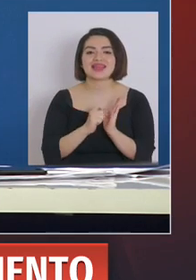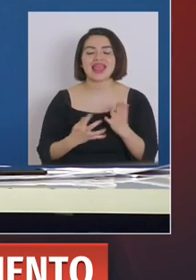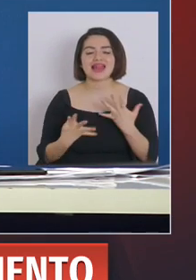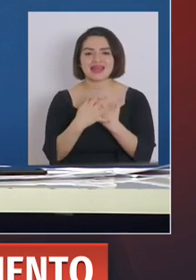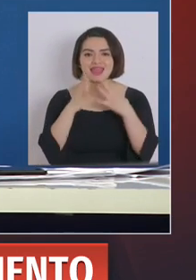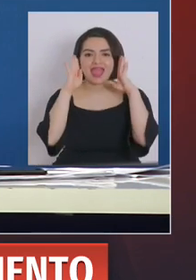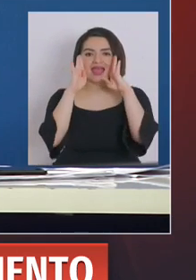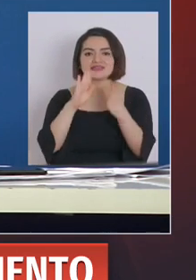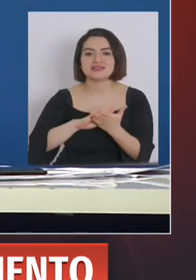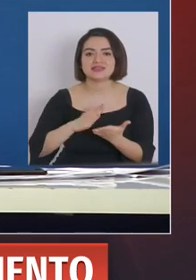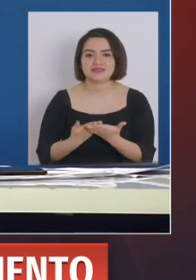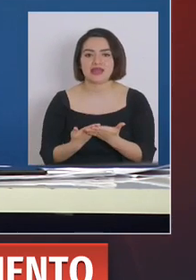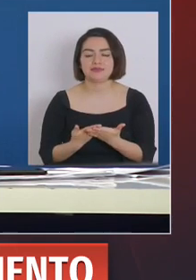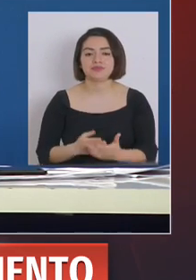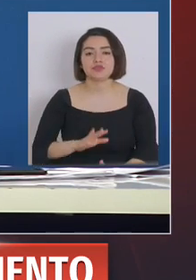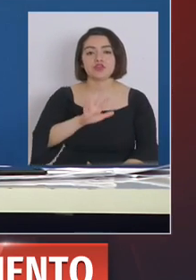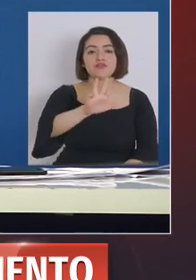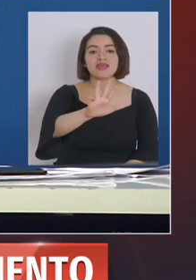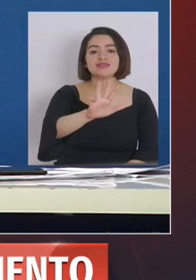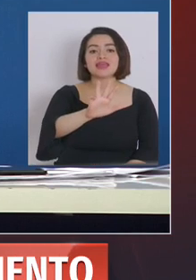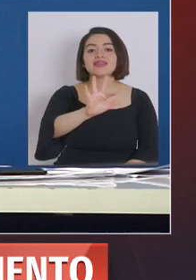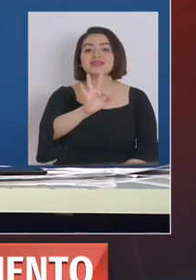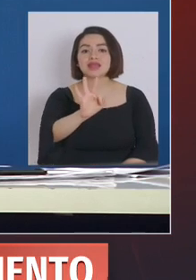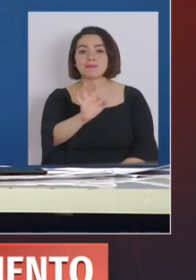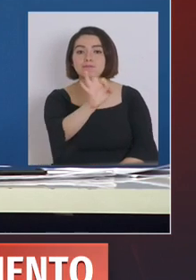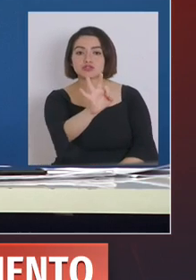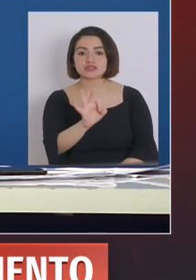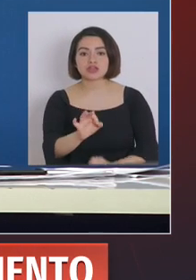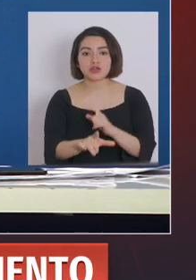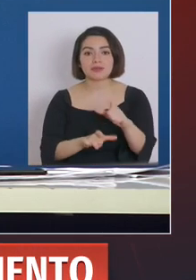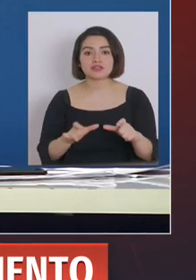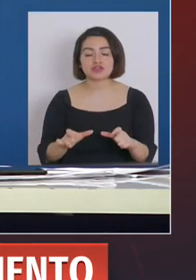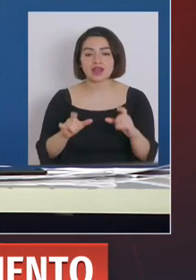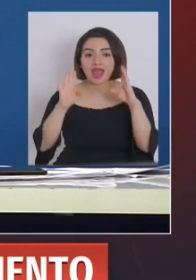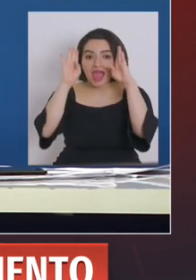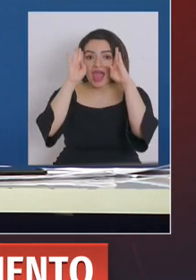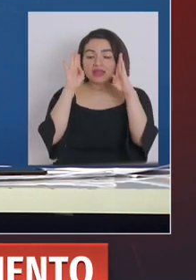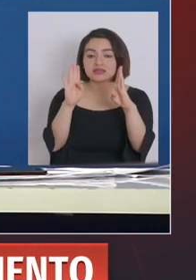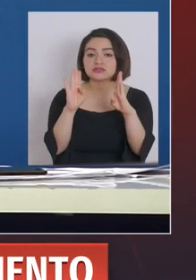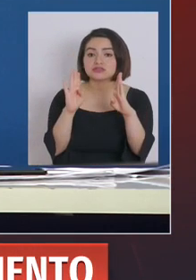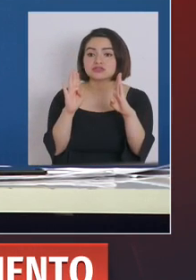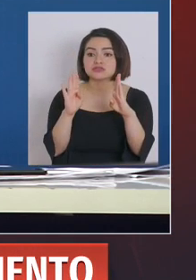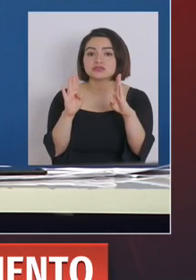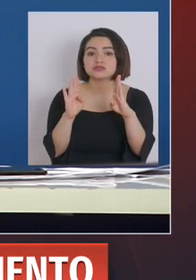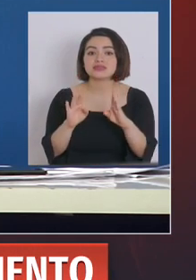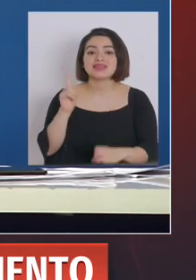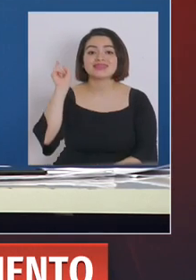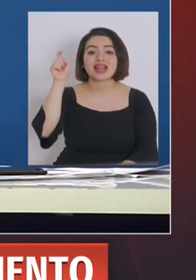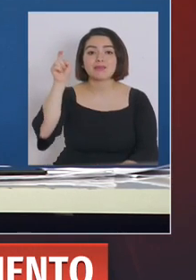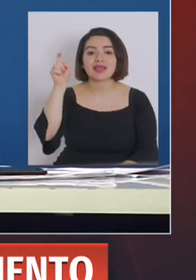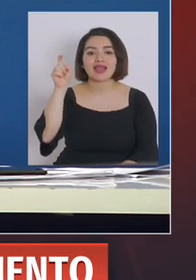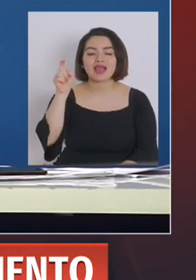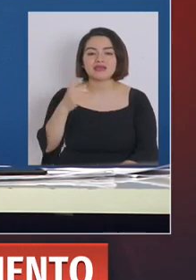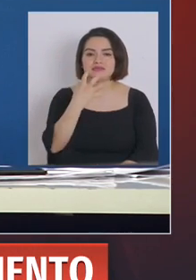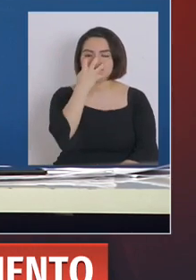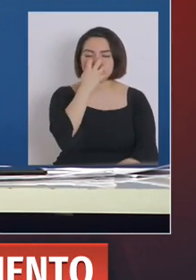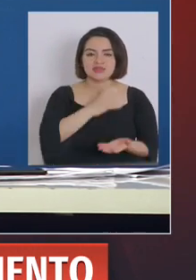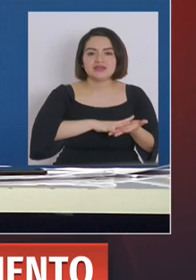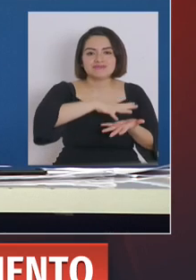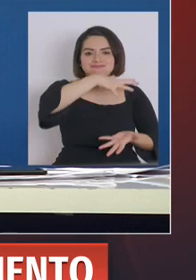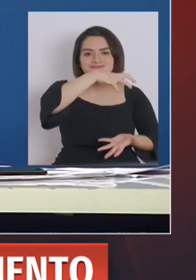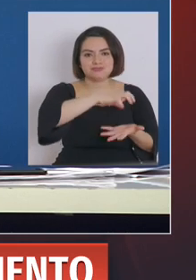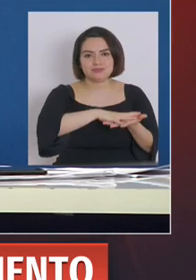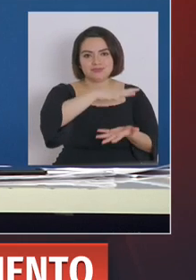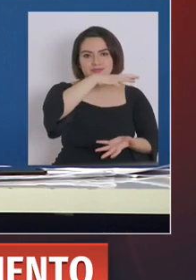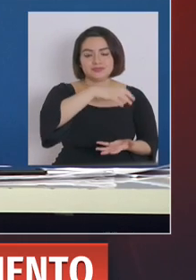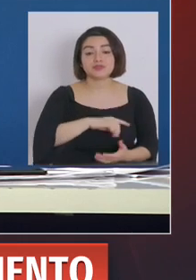Asistenciales y un 93% de los pacientes sí en Tarapacá están en ventilación mecánica. Y